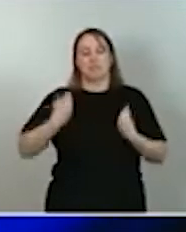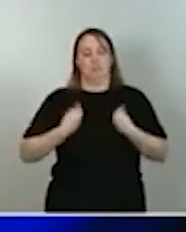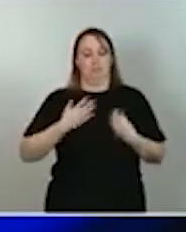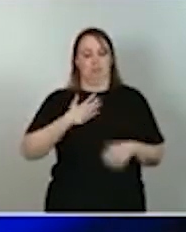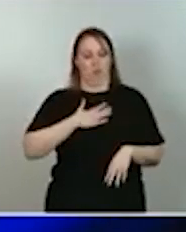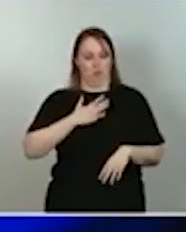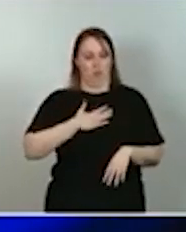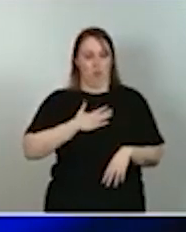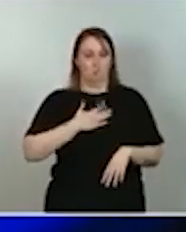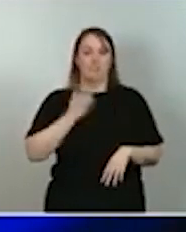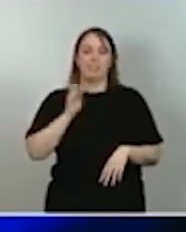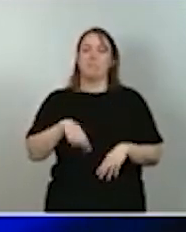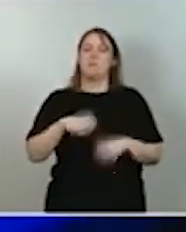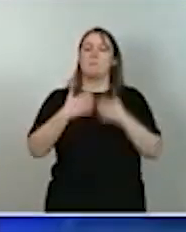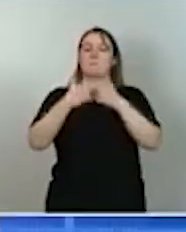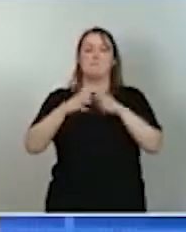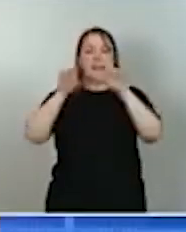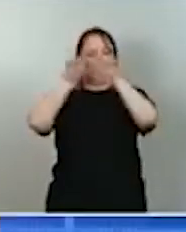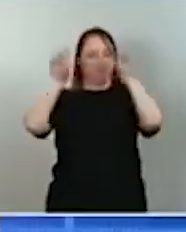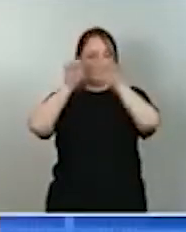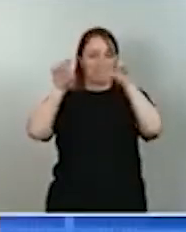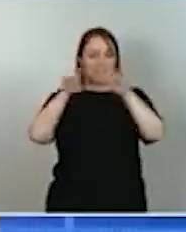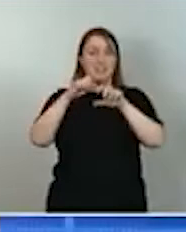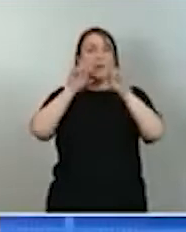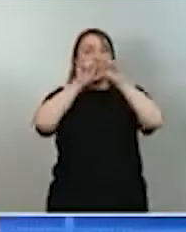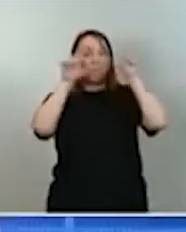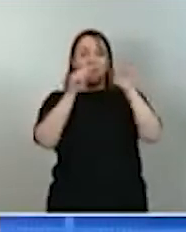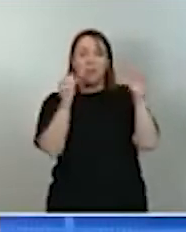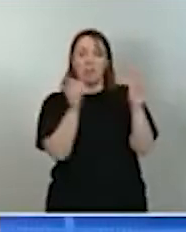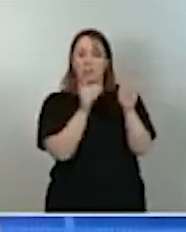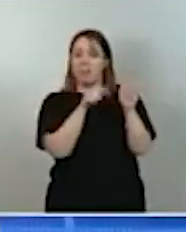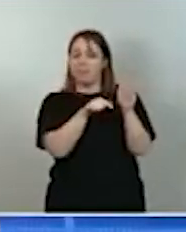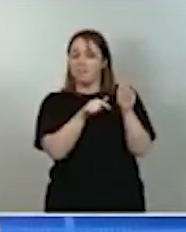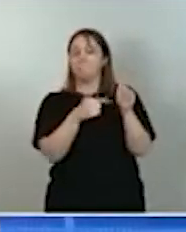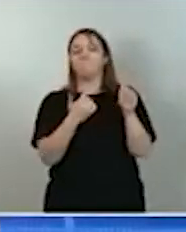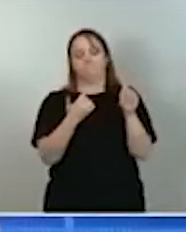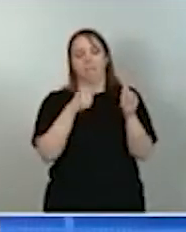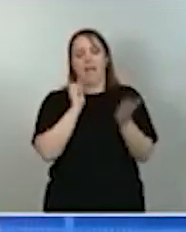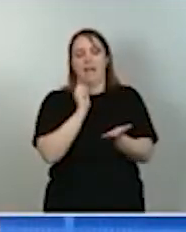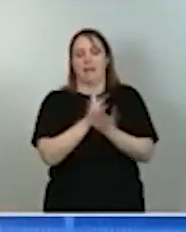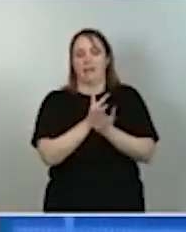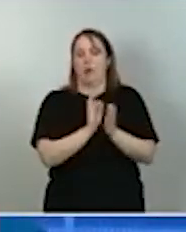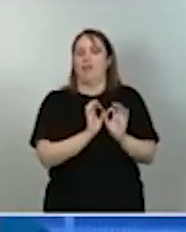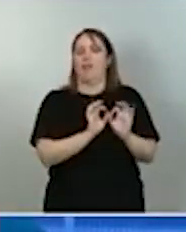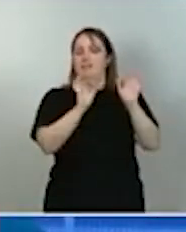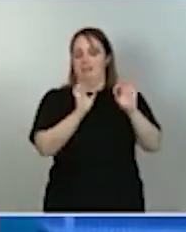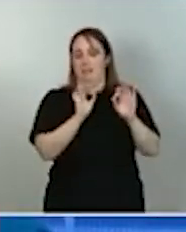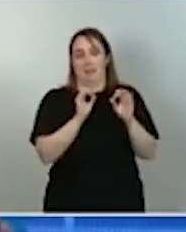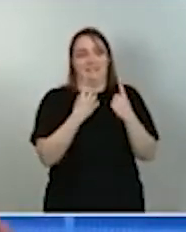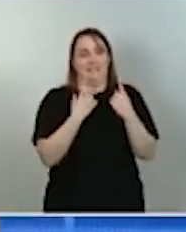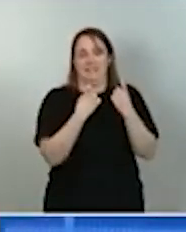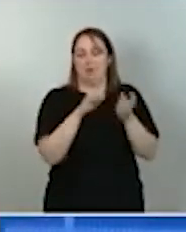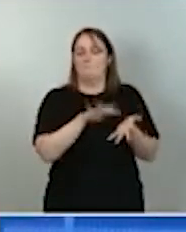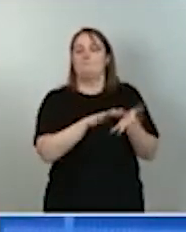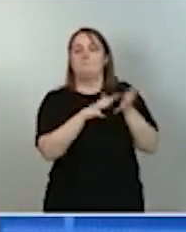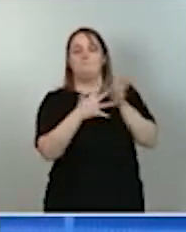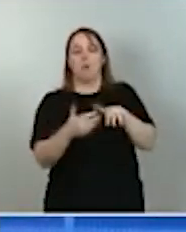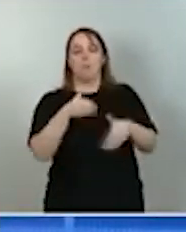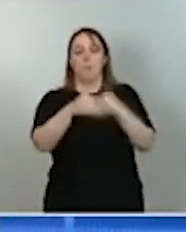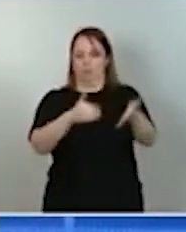productivo de empresas de pequeño tamaño supone un reto especial en este necesario proceso de digitalización.